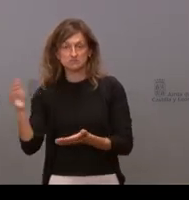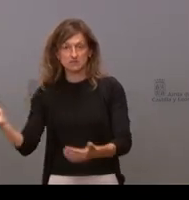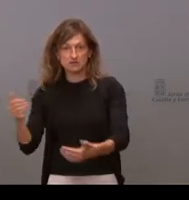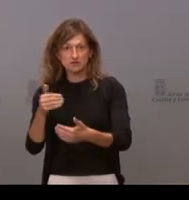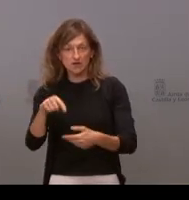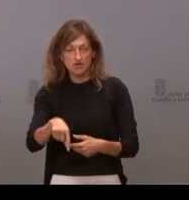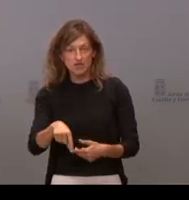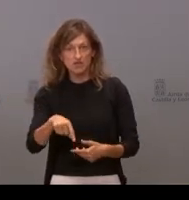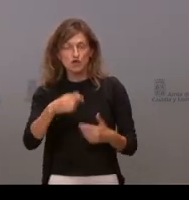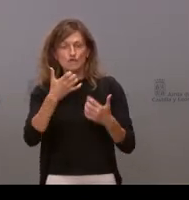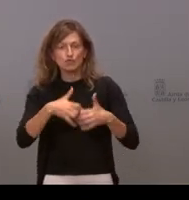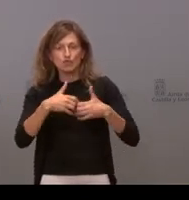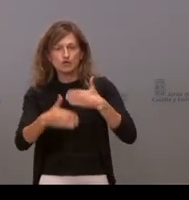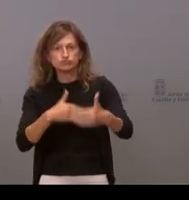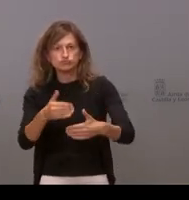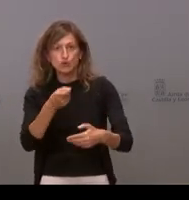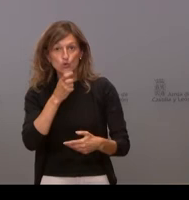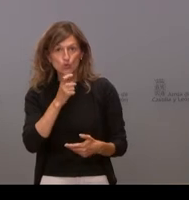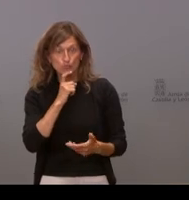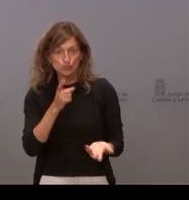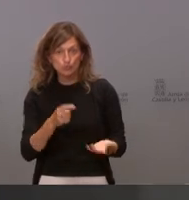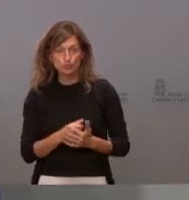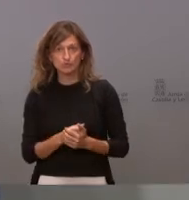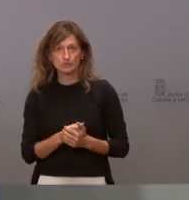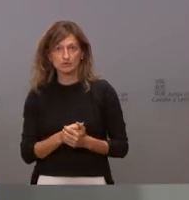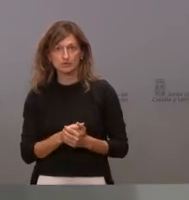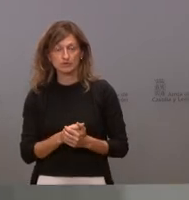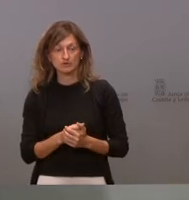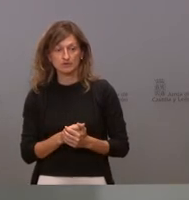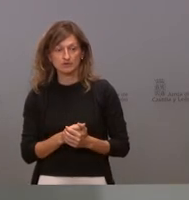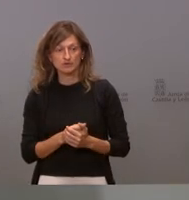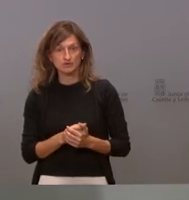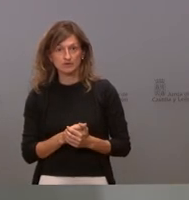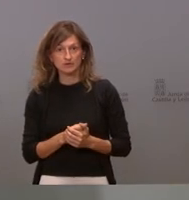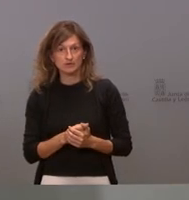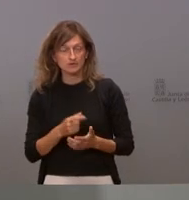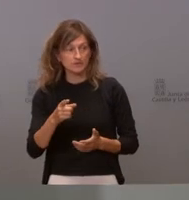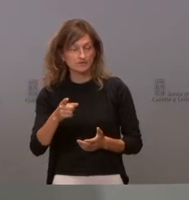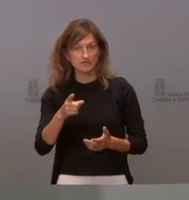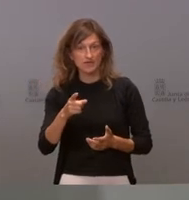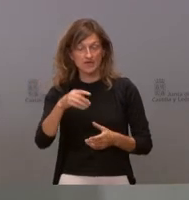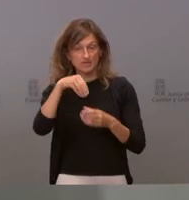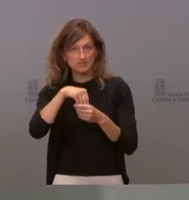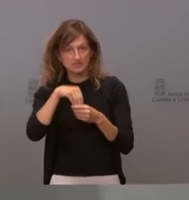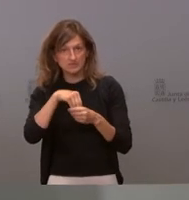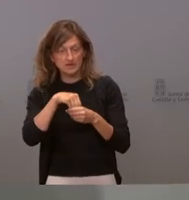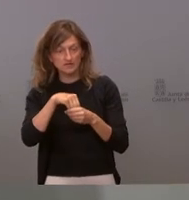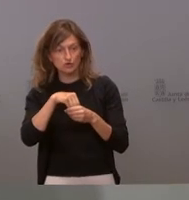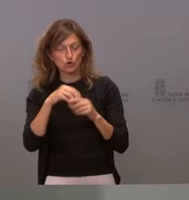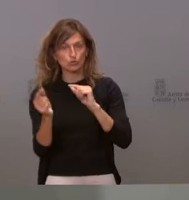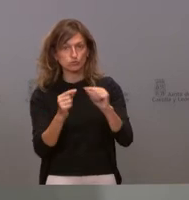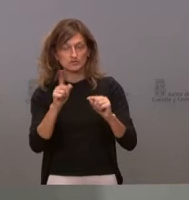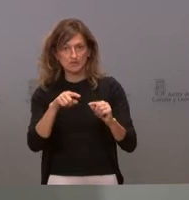puede funcionar esto en los próximos días dado que van a llegar Hemos tenido novedad hemos tenido novedad interna y luego también hemos mostrado nuestra